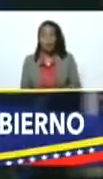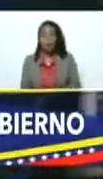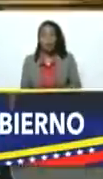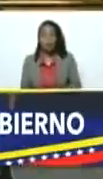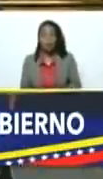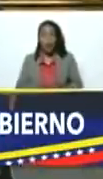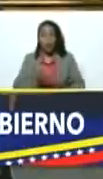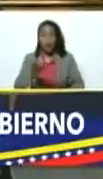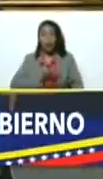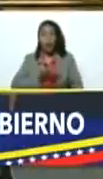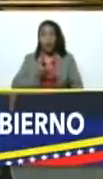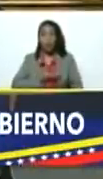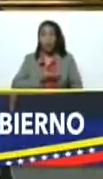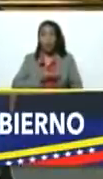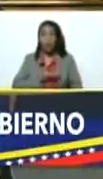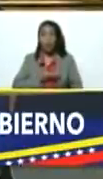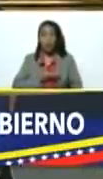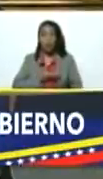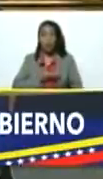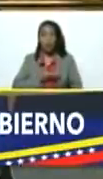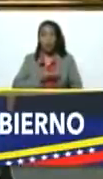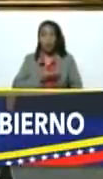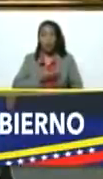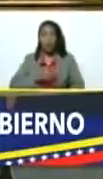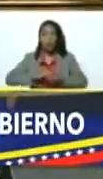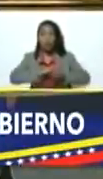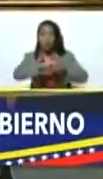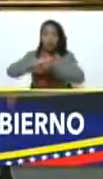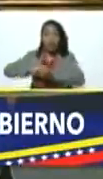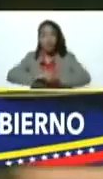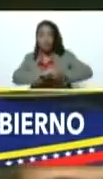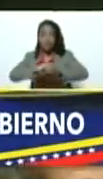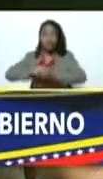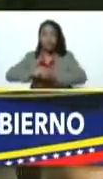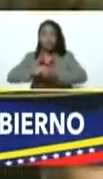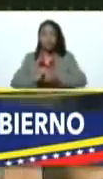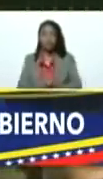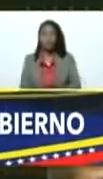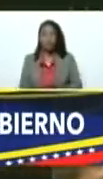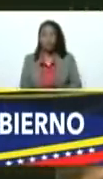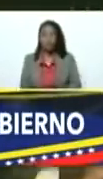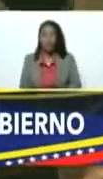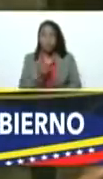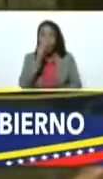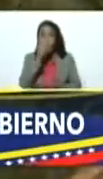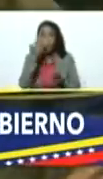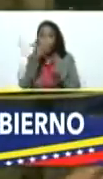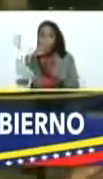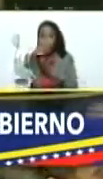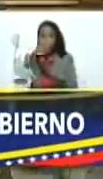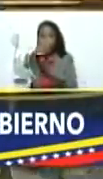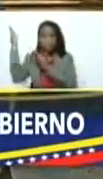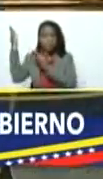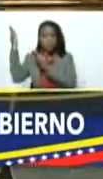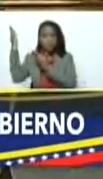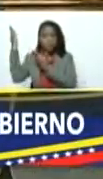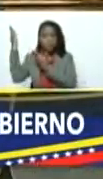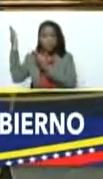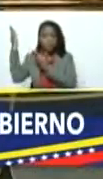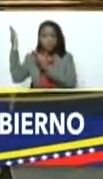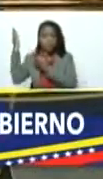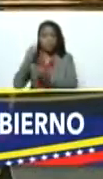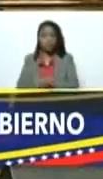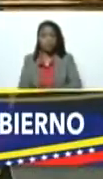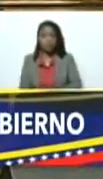el alcalde de Trujillo, la ciudad de Trujillo, Trujillo, Carlos Terán, otro Carlos Terán, ¿ves?